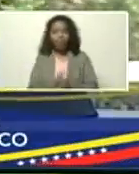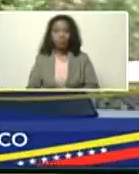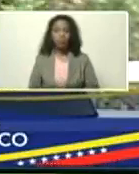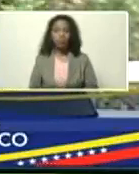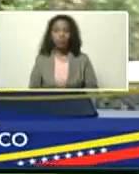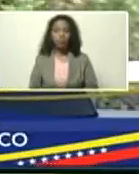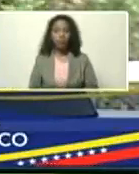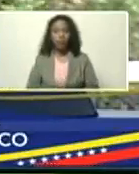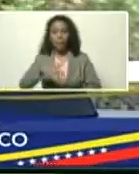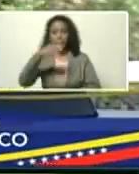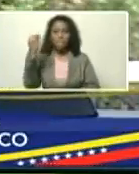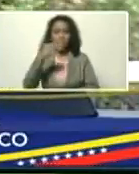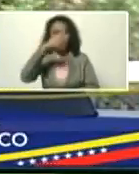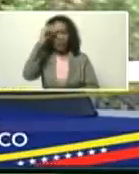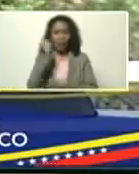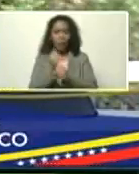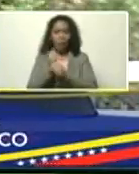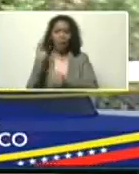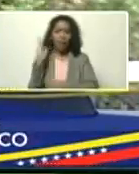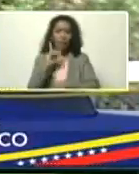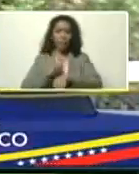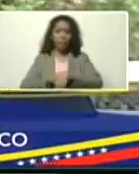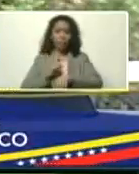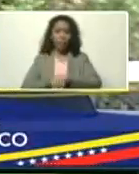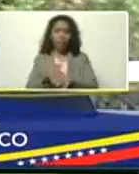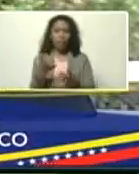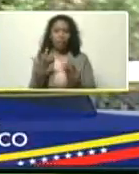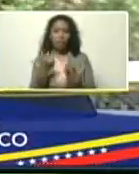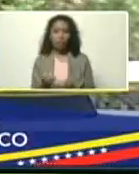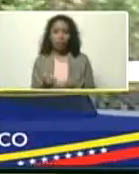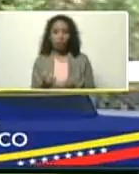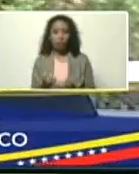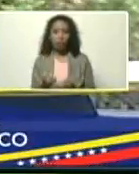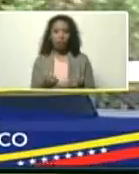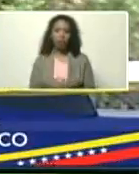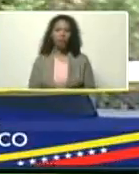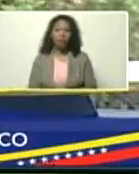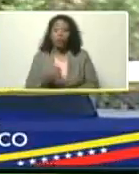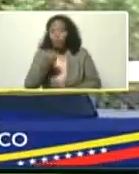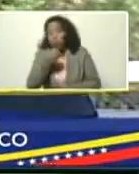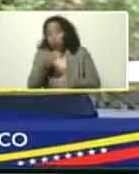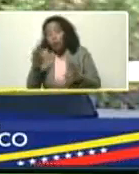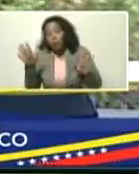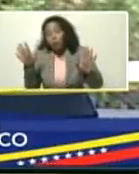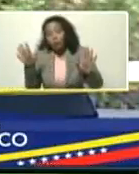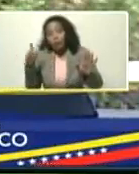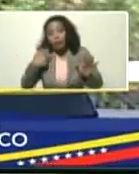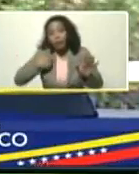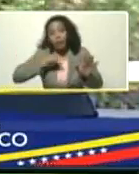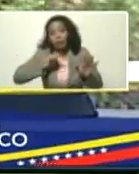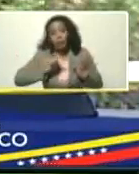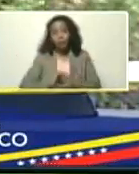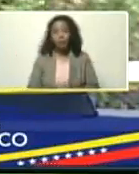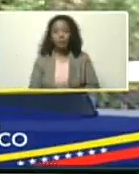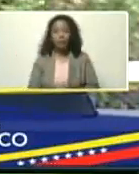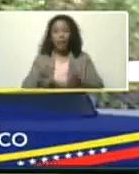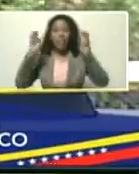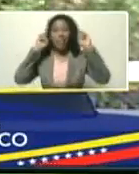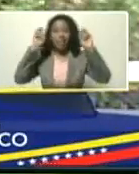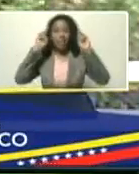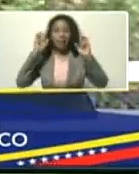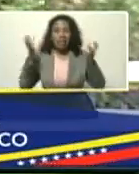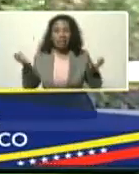más trabajo cuando vienen las épocas de sequía, y bueno, tenemos el tema del